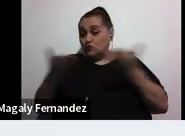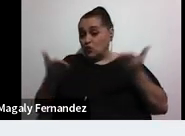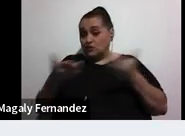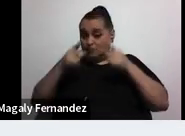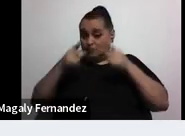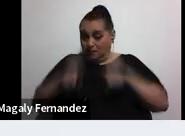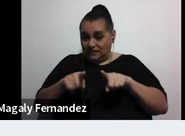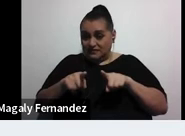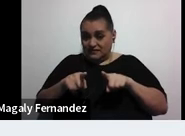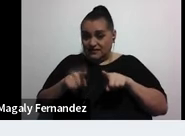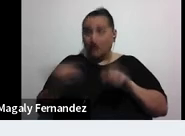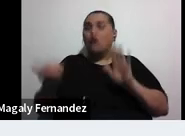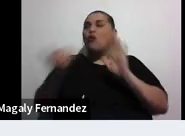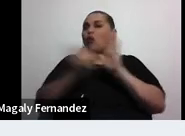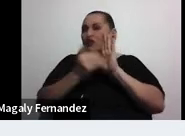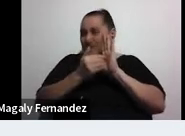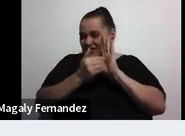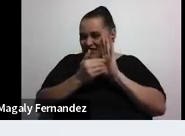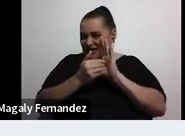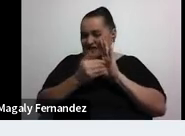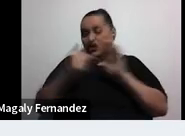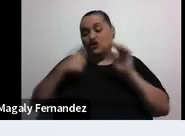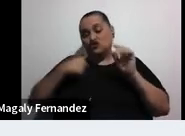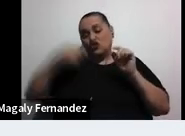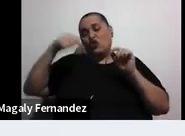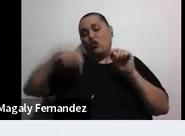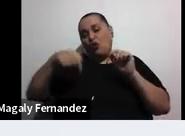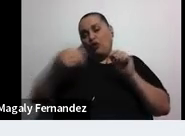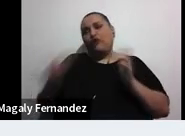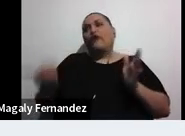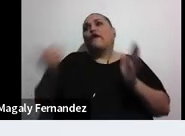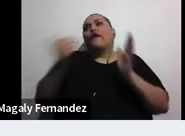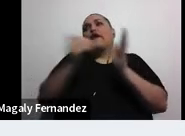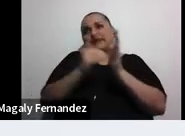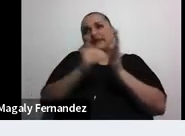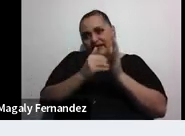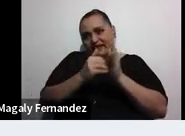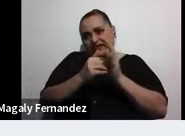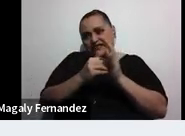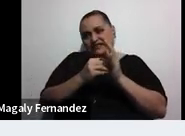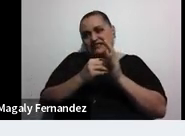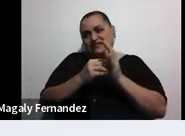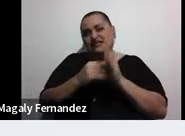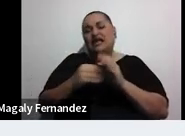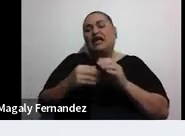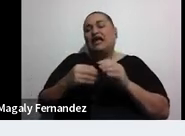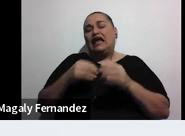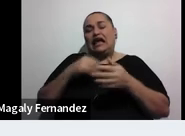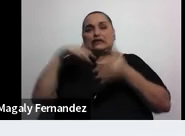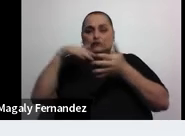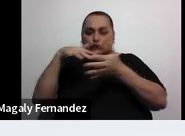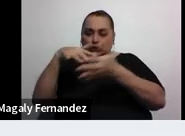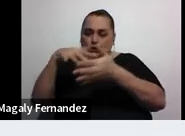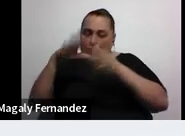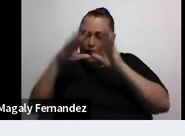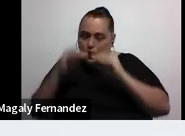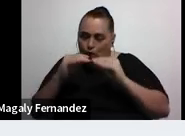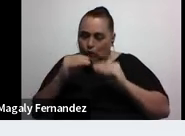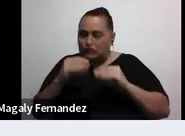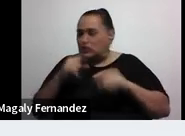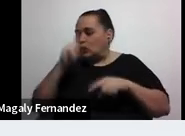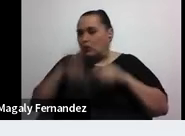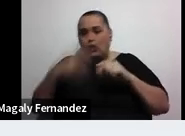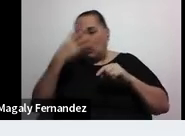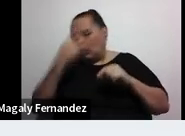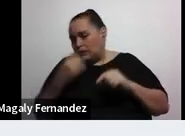a llevar mira tuve que volver otra vez a trasnochar para un examen ya no aguanto más ya voy a dejar de